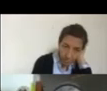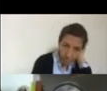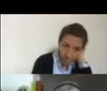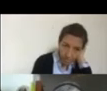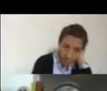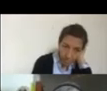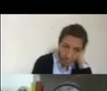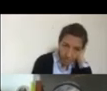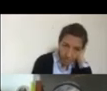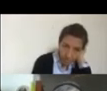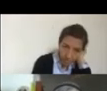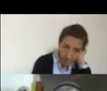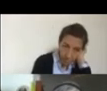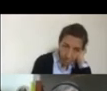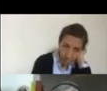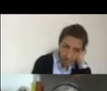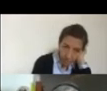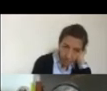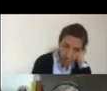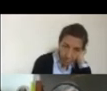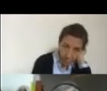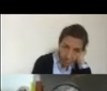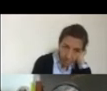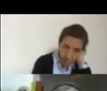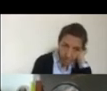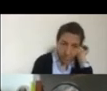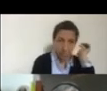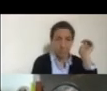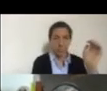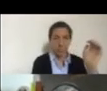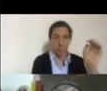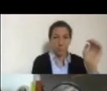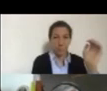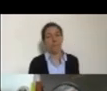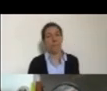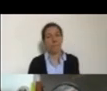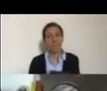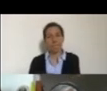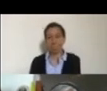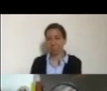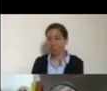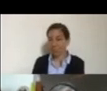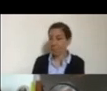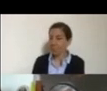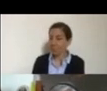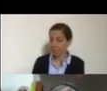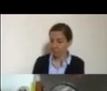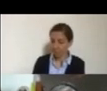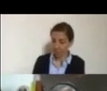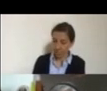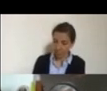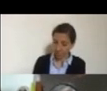queremos hacer es que las acciones sean más efectivas, fortalecer aquellas que nos puedan ayudar a incidir de